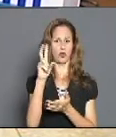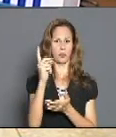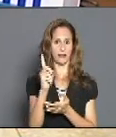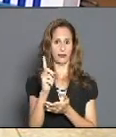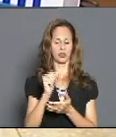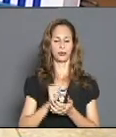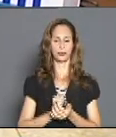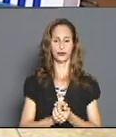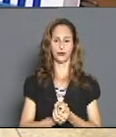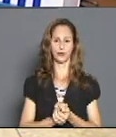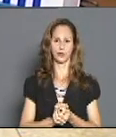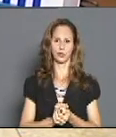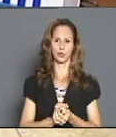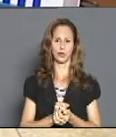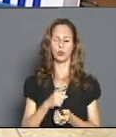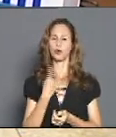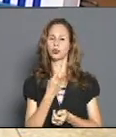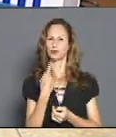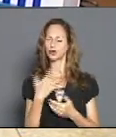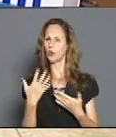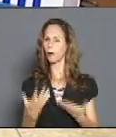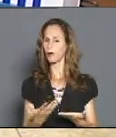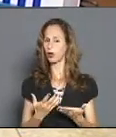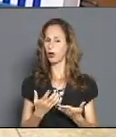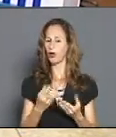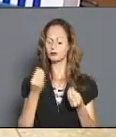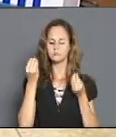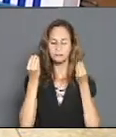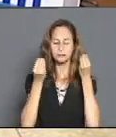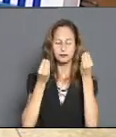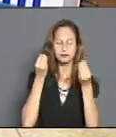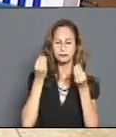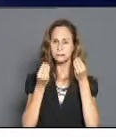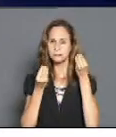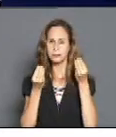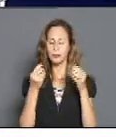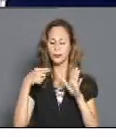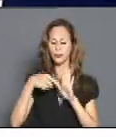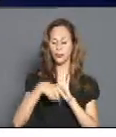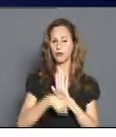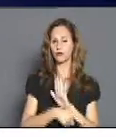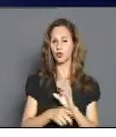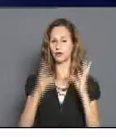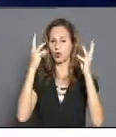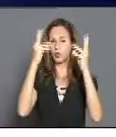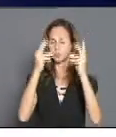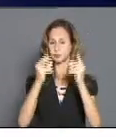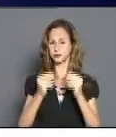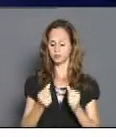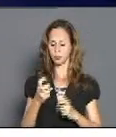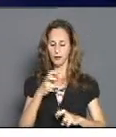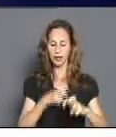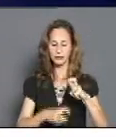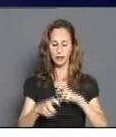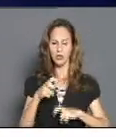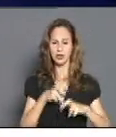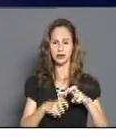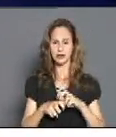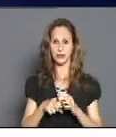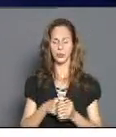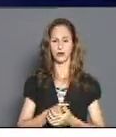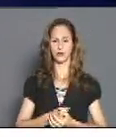inmersos precisamente en los resultados que arrojaron estos estudios. Por lo tanto,